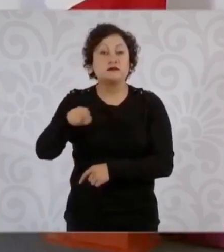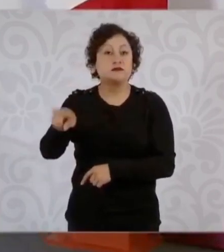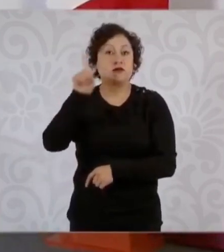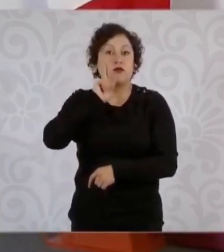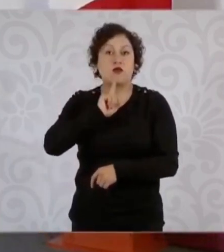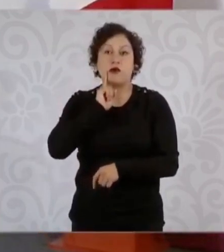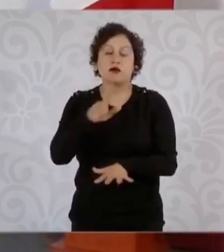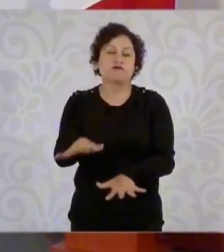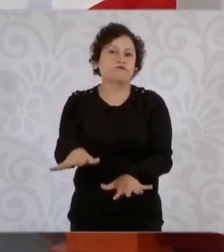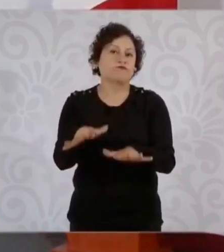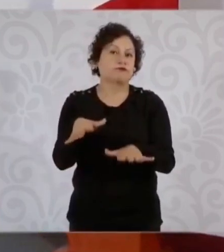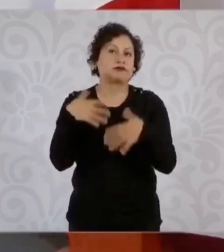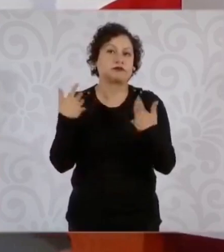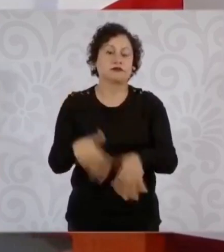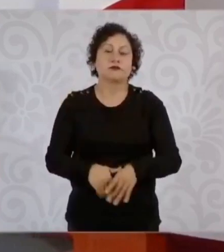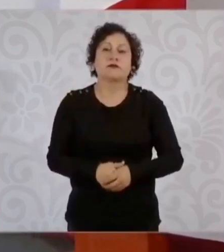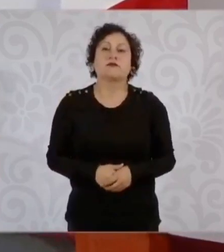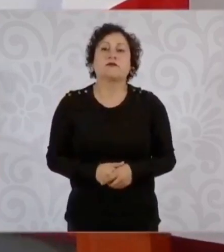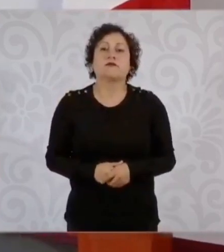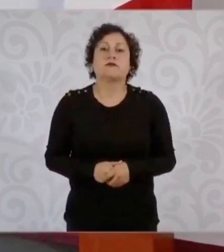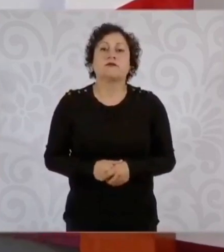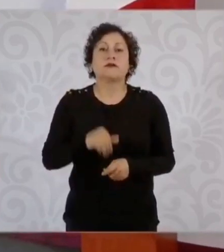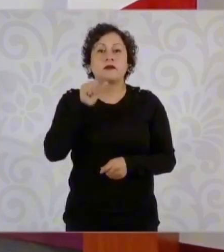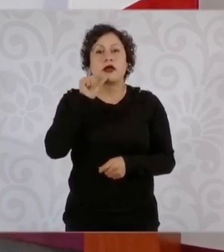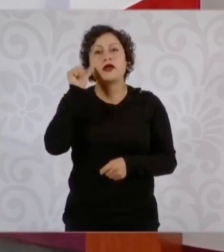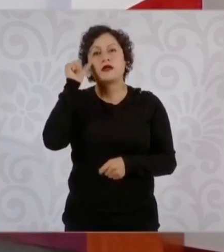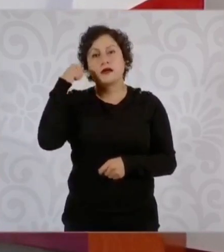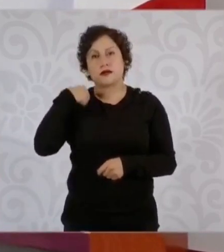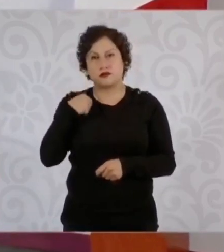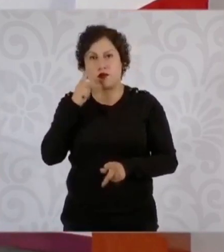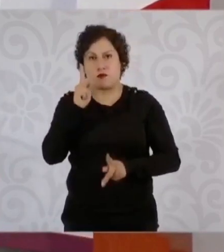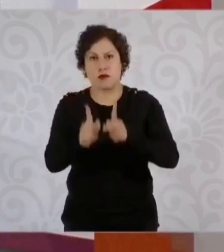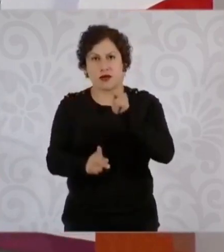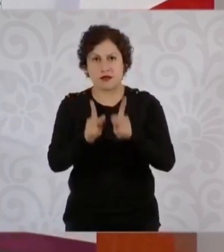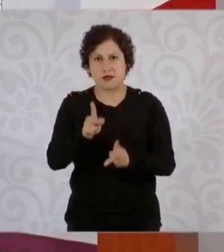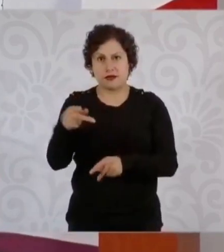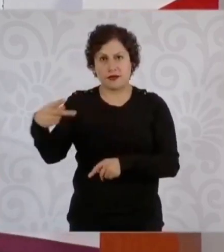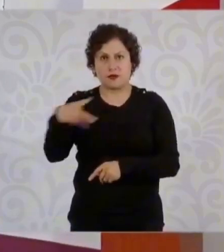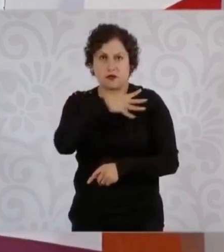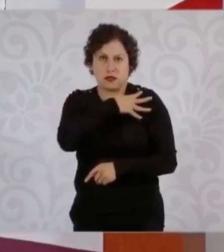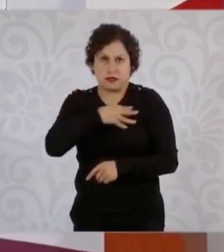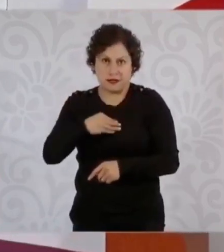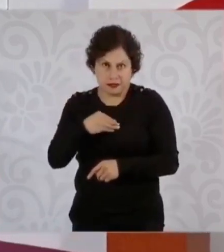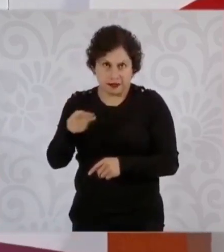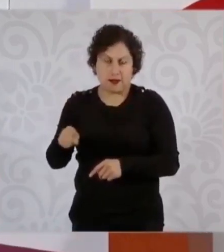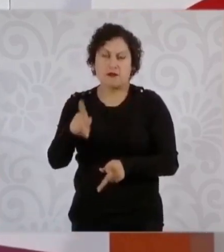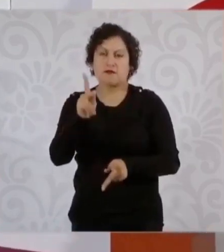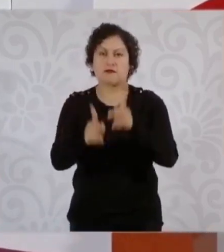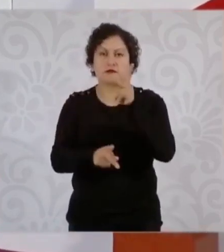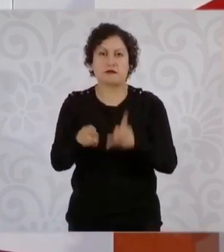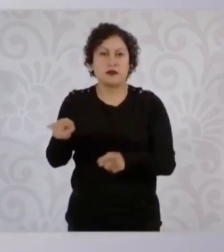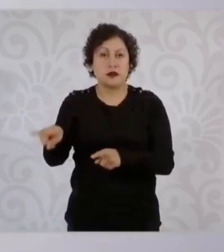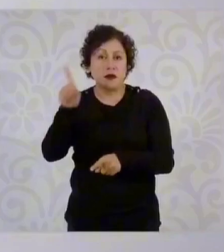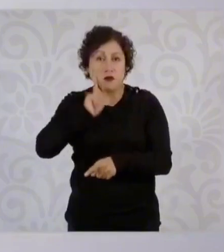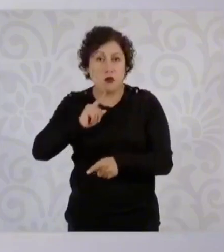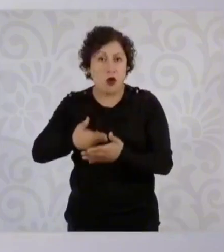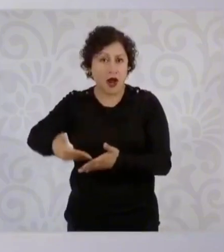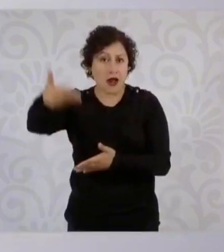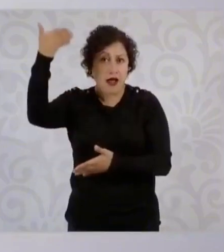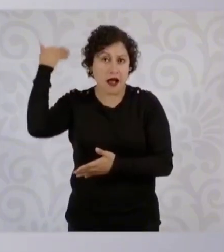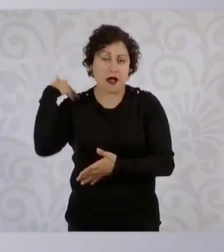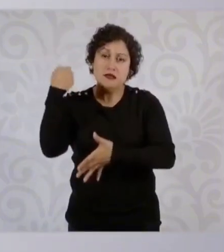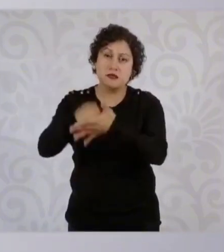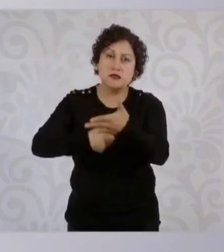ayer platicando con sus hijas, ella fue sufragista, o ella luchó por el voto